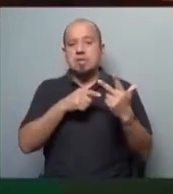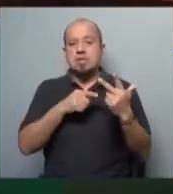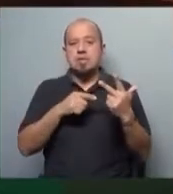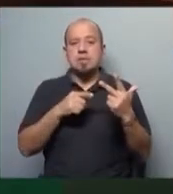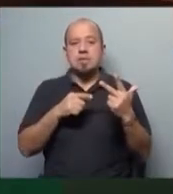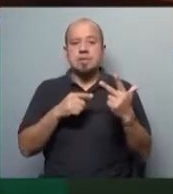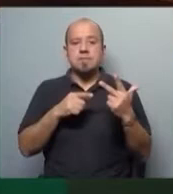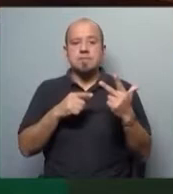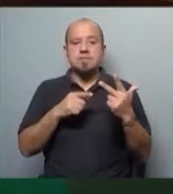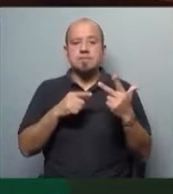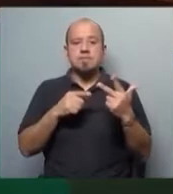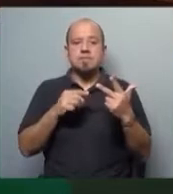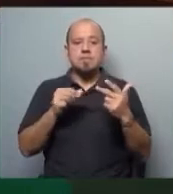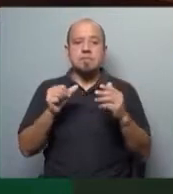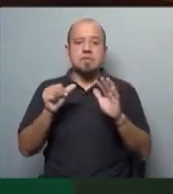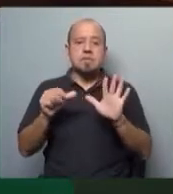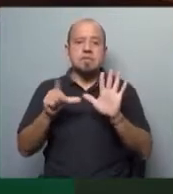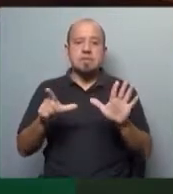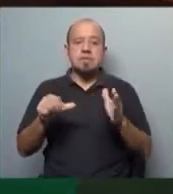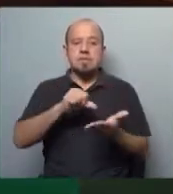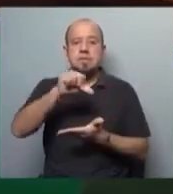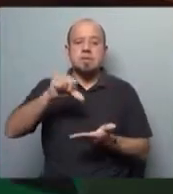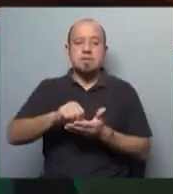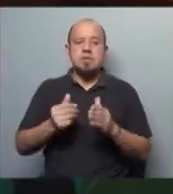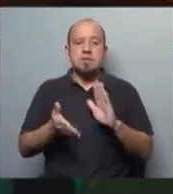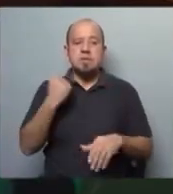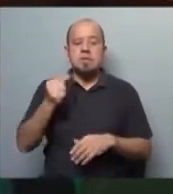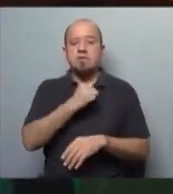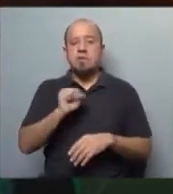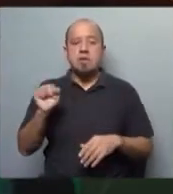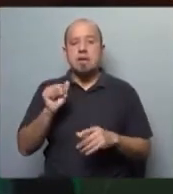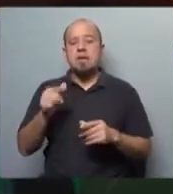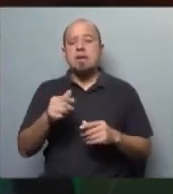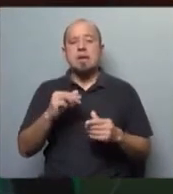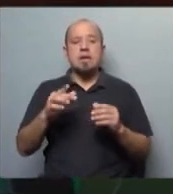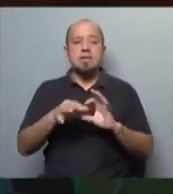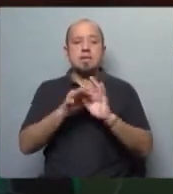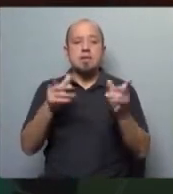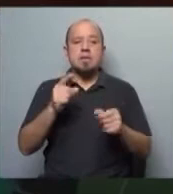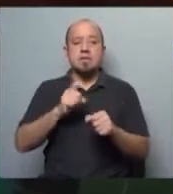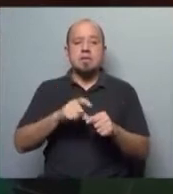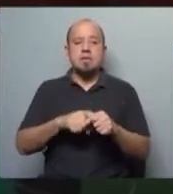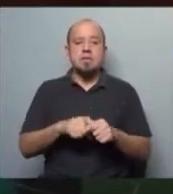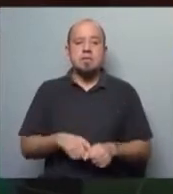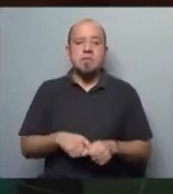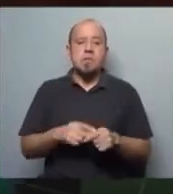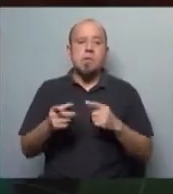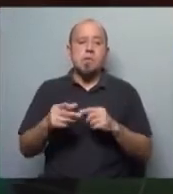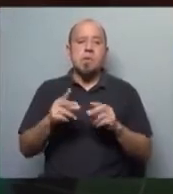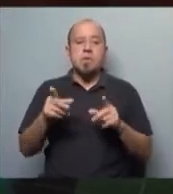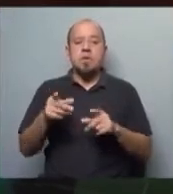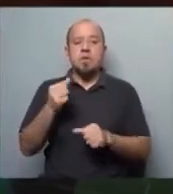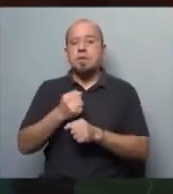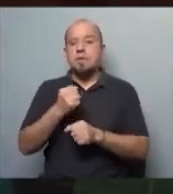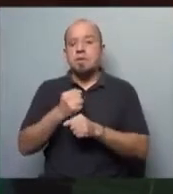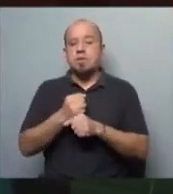seis, siete países donde más se violaron las libertades sindicales en el mundo. Iván, si hablamos del mundo del trabajo en Haití,